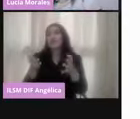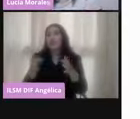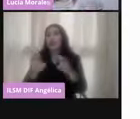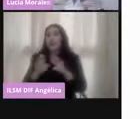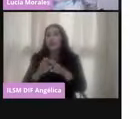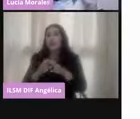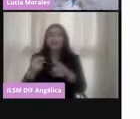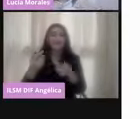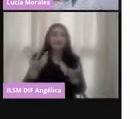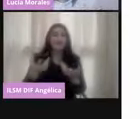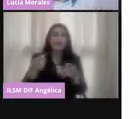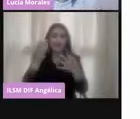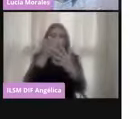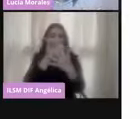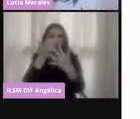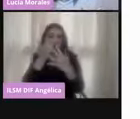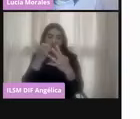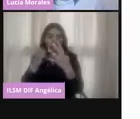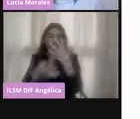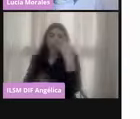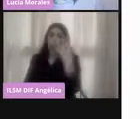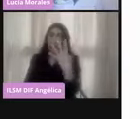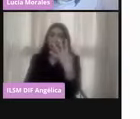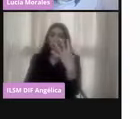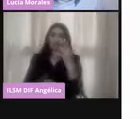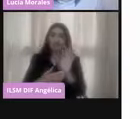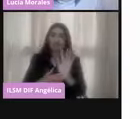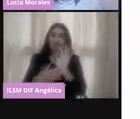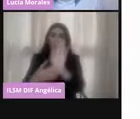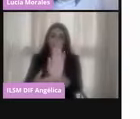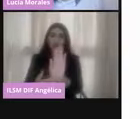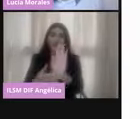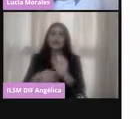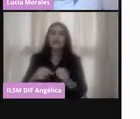dividen en cuatro etapas que les muestro a continuación.